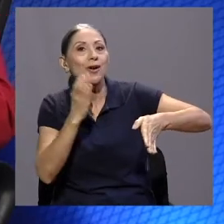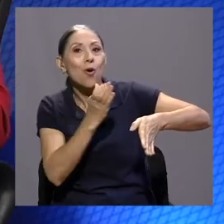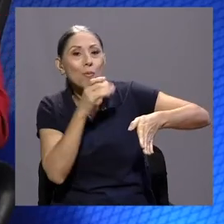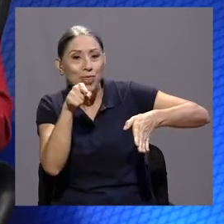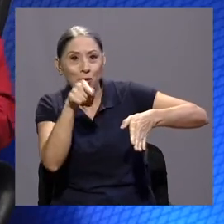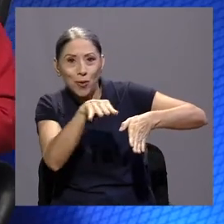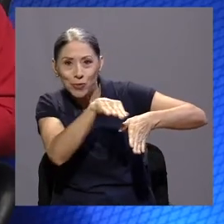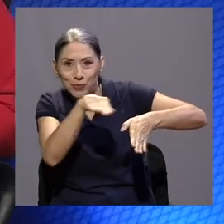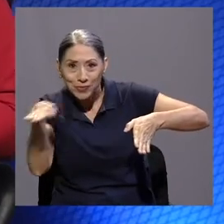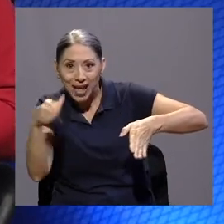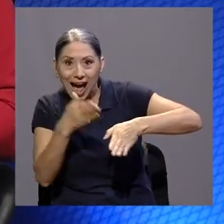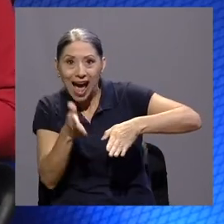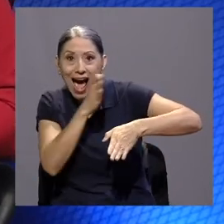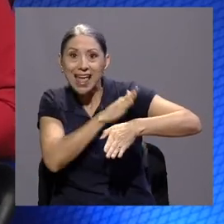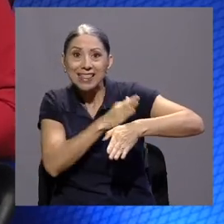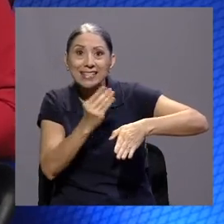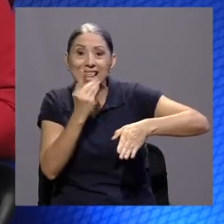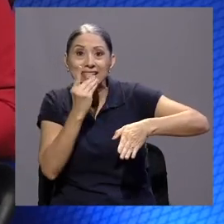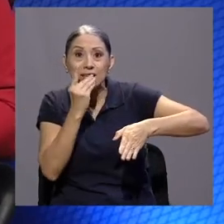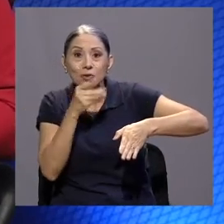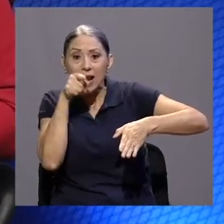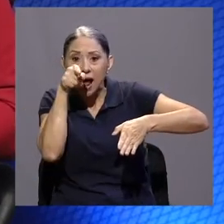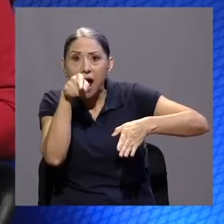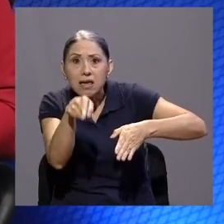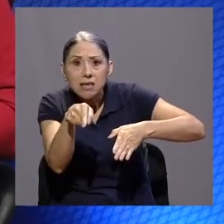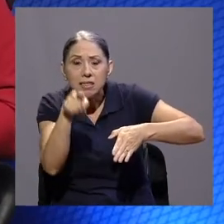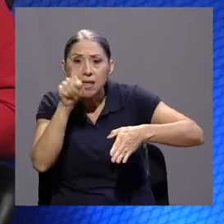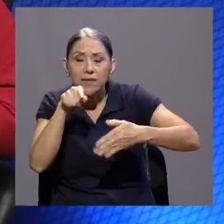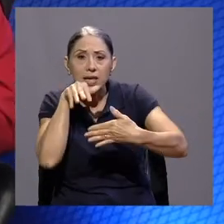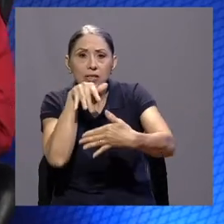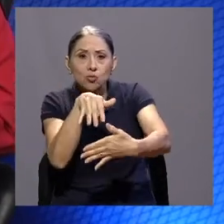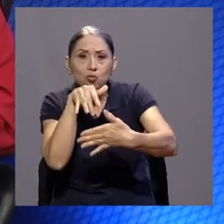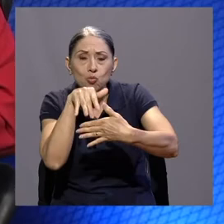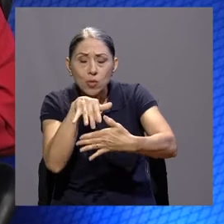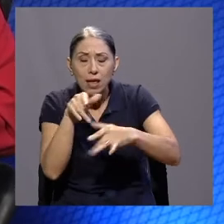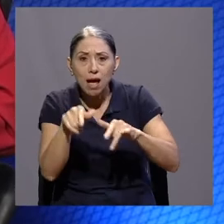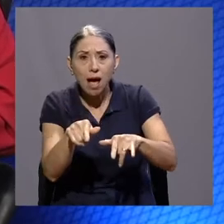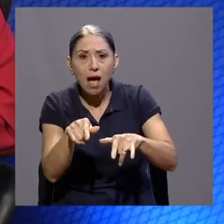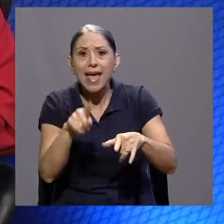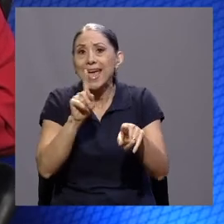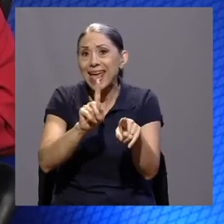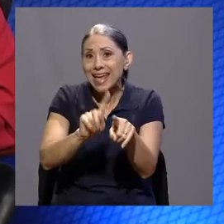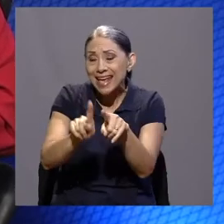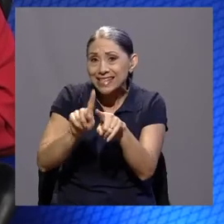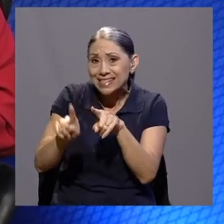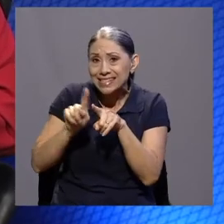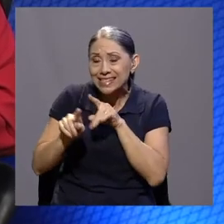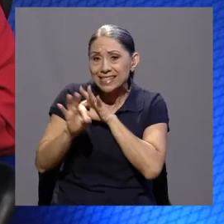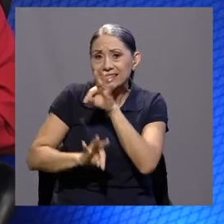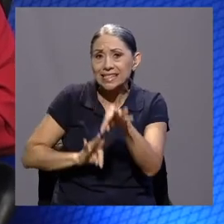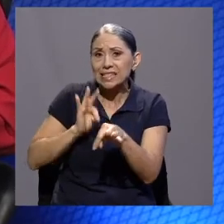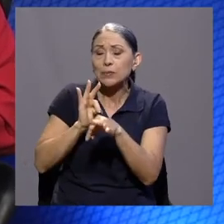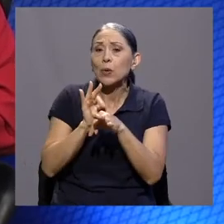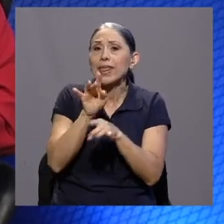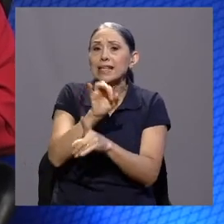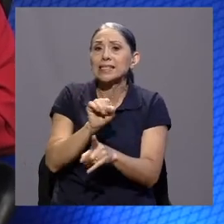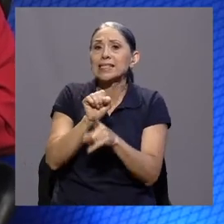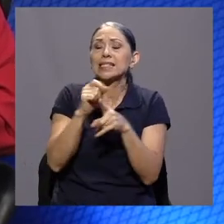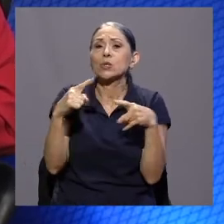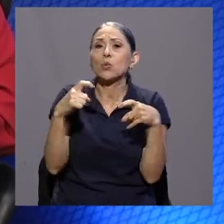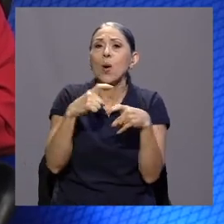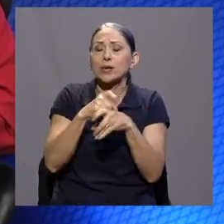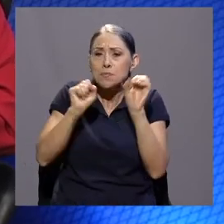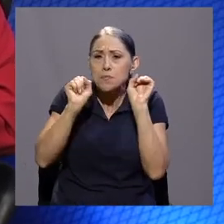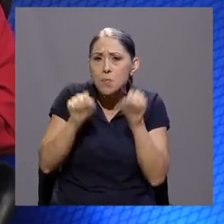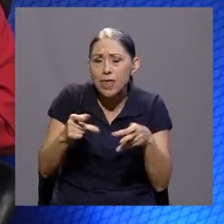donde los chicos están recibiendo sus respectivas clases, por ejemplo. Entonces, este tipo de complicaciones pueden llegar, por ejemplo,